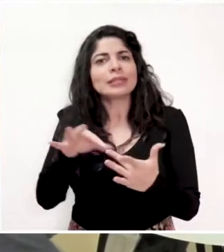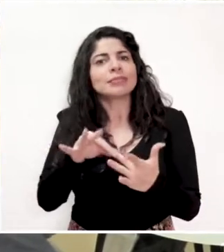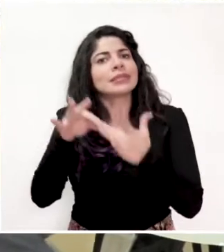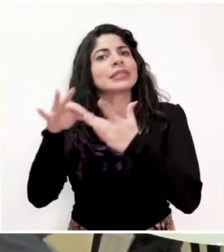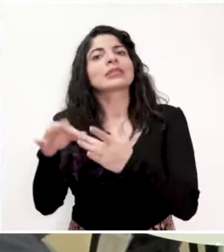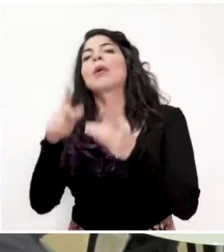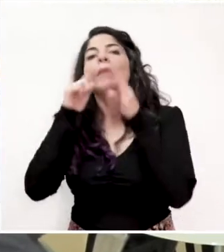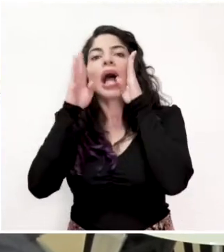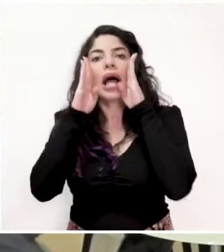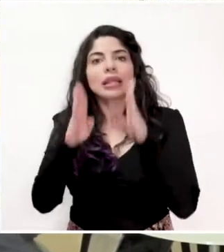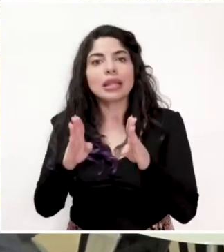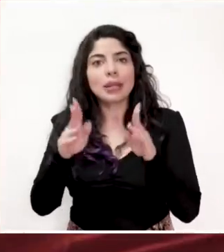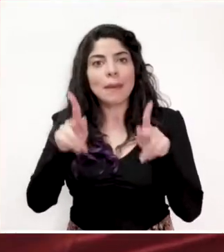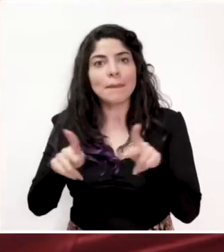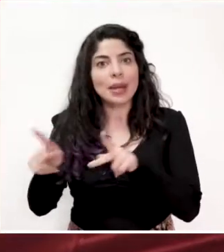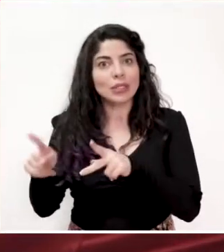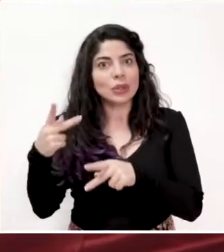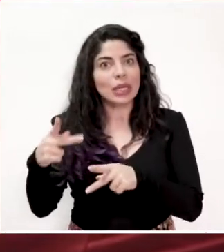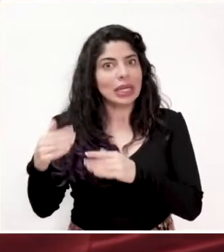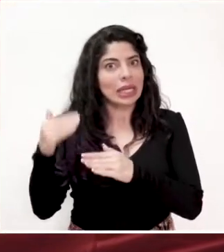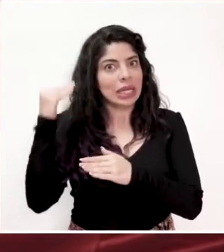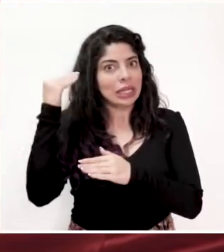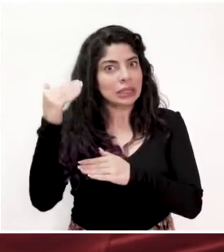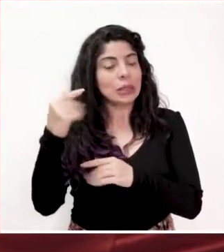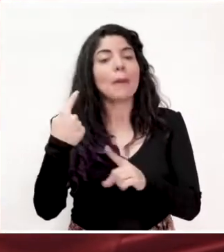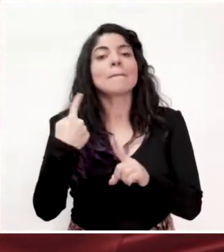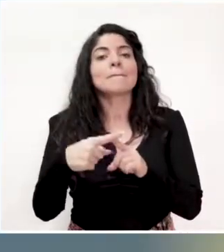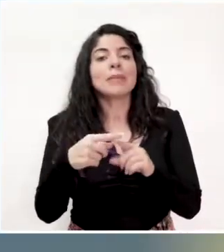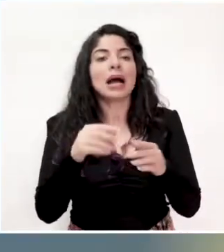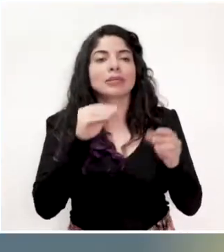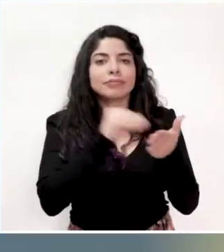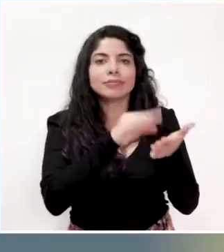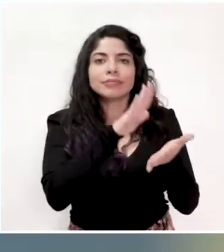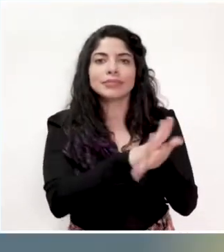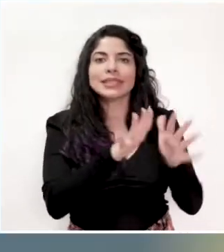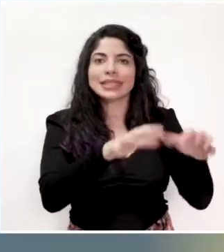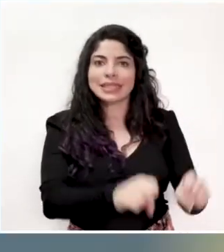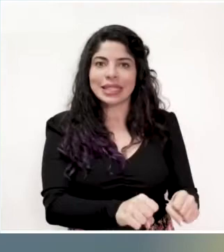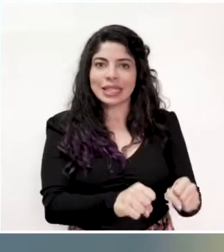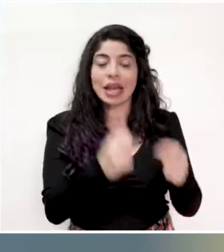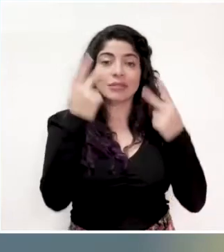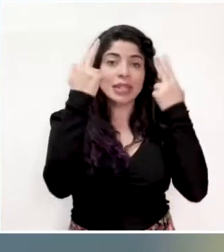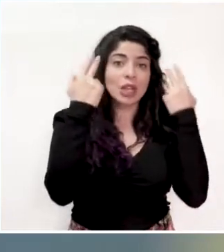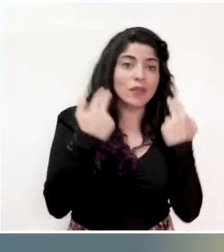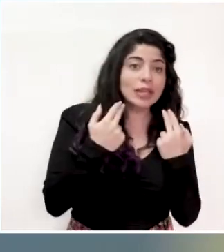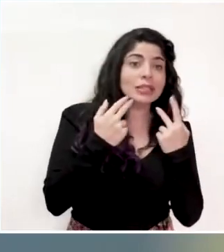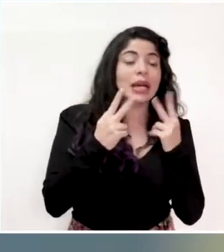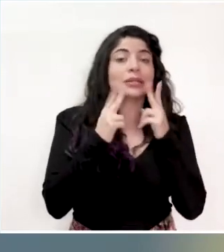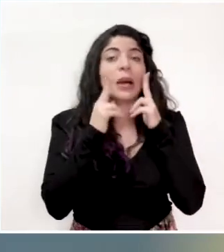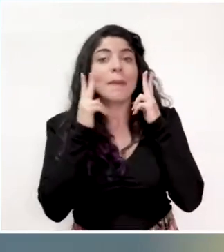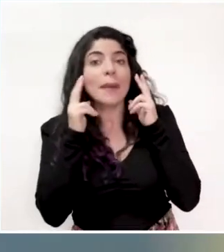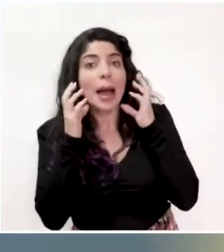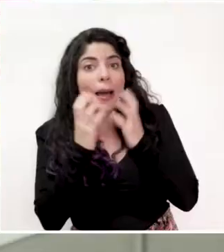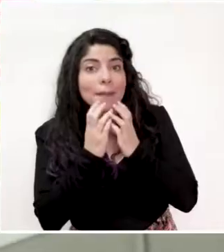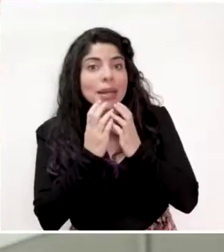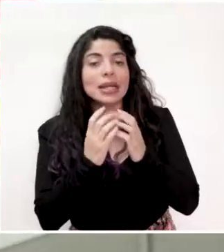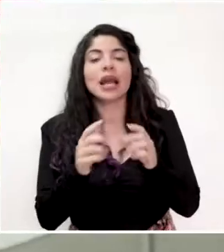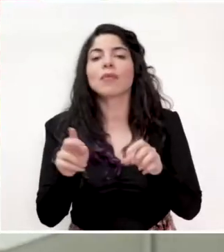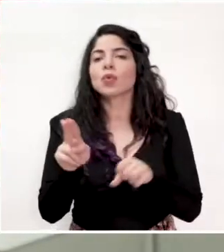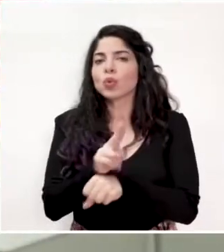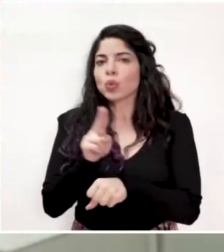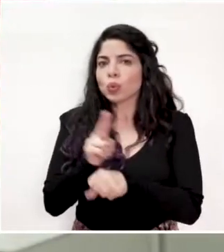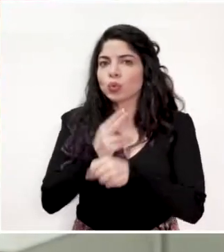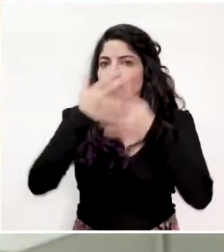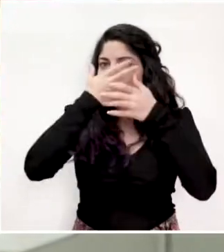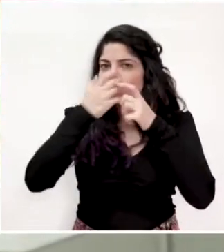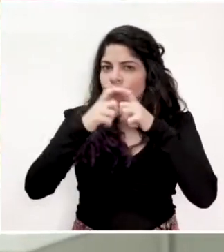horarios especiales de atención a población de alto riesgo y programación de citas, en salas, belleza, barberías. Uso